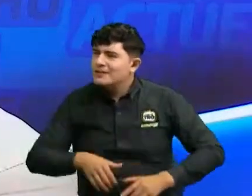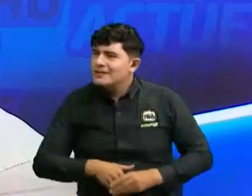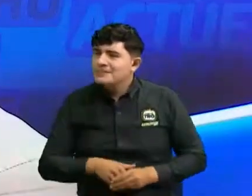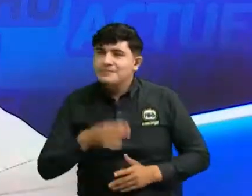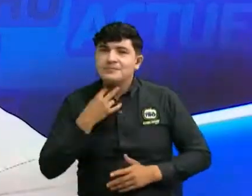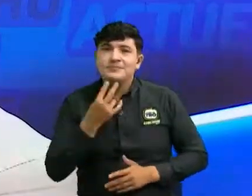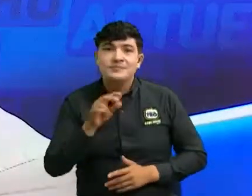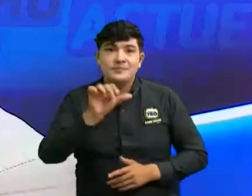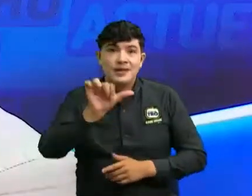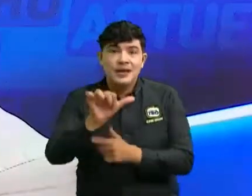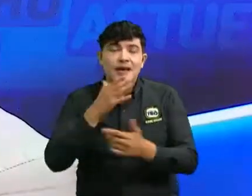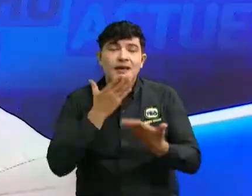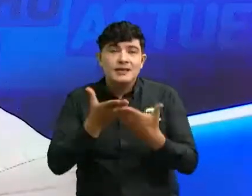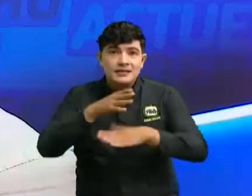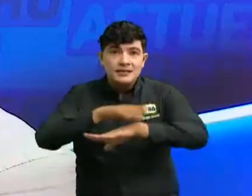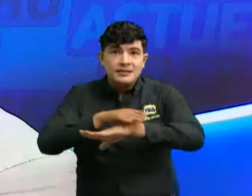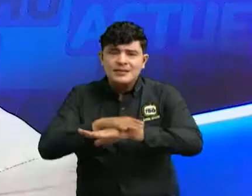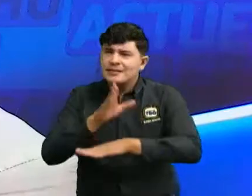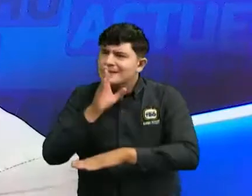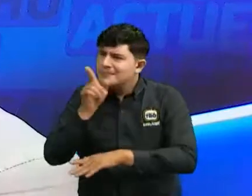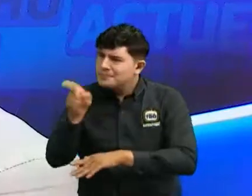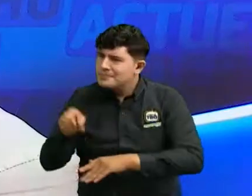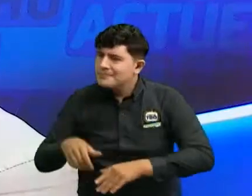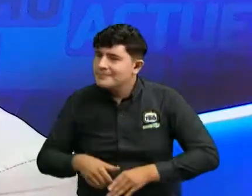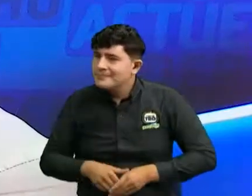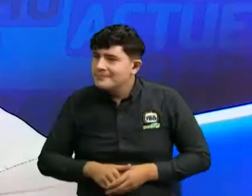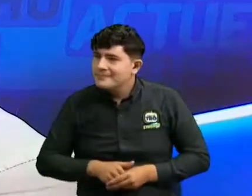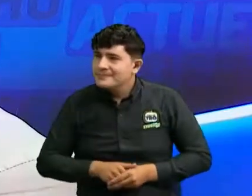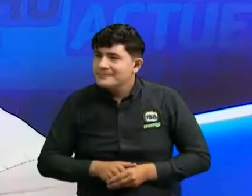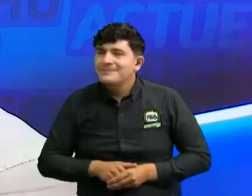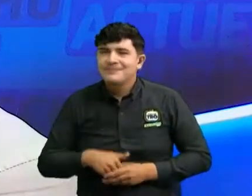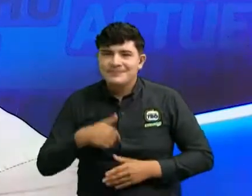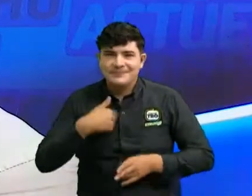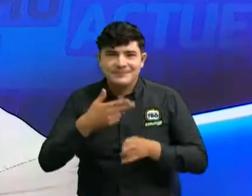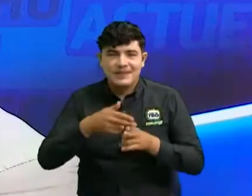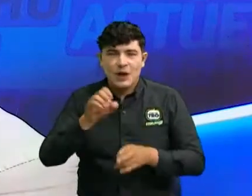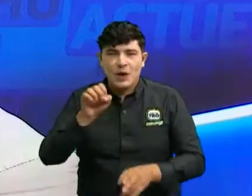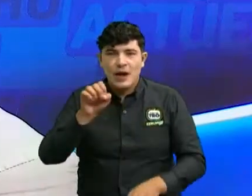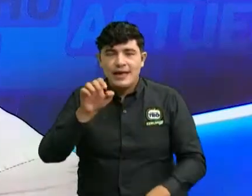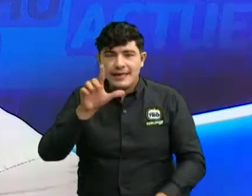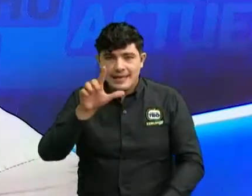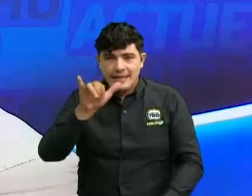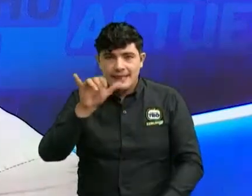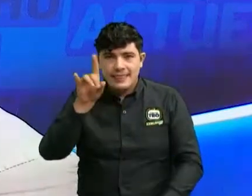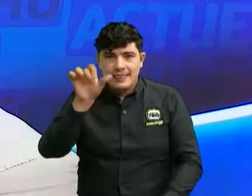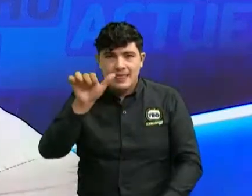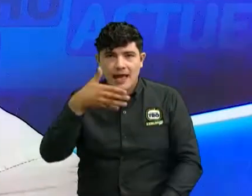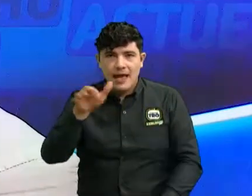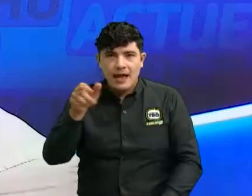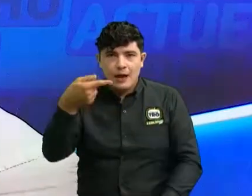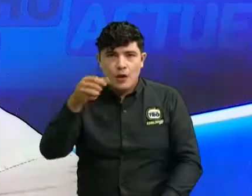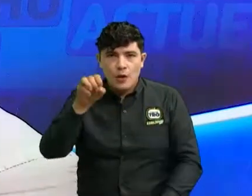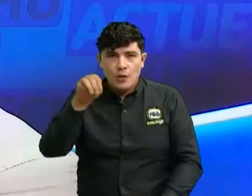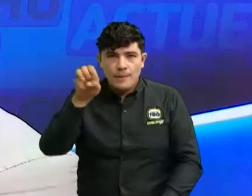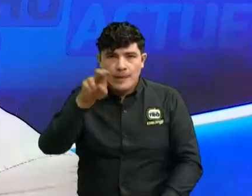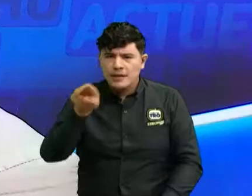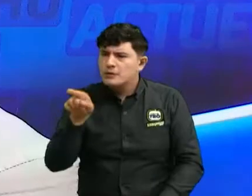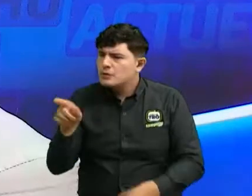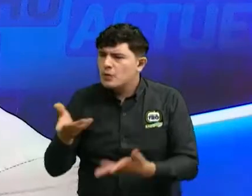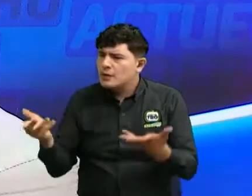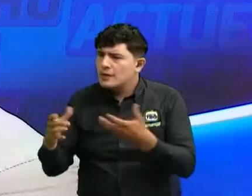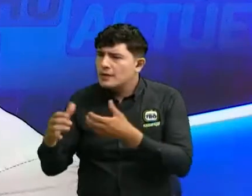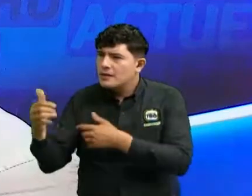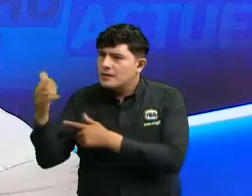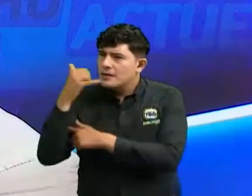Buenas tardes. Sí, ¿con quién hablamos? Con Hilda Gómez. Hilda, ¿de dónde te comunicas con nosotros? De